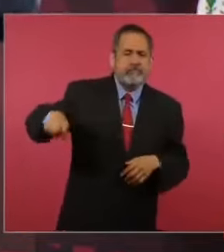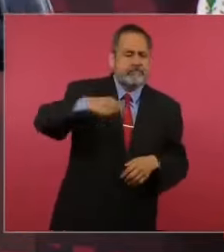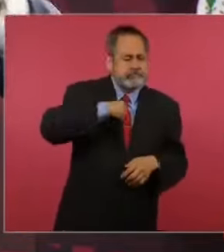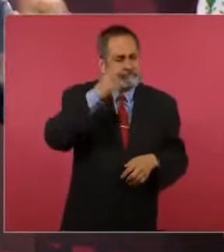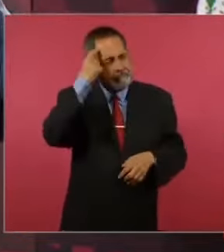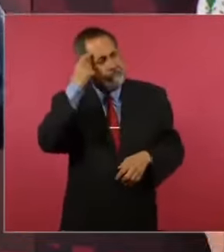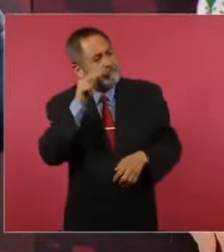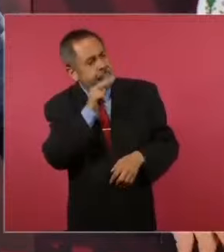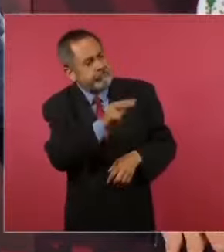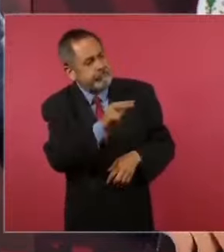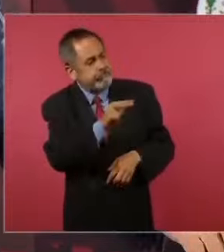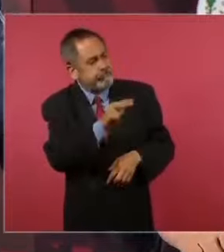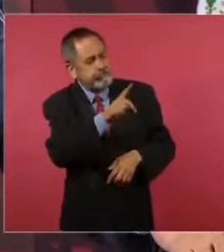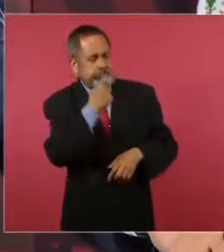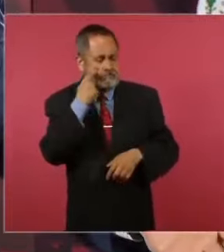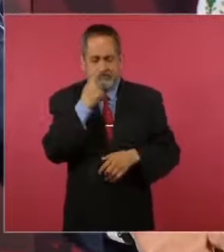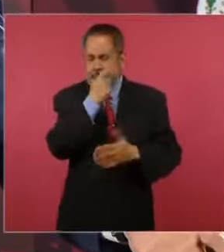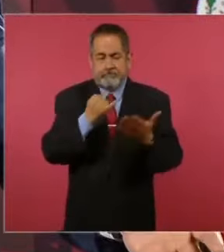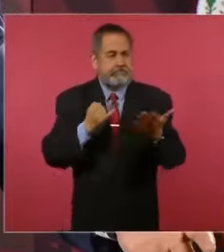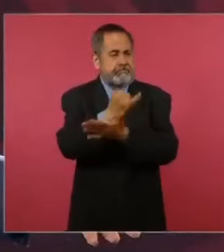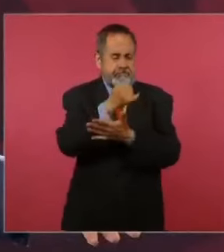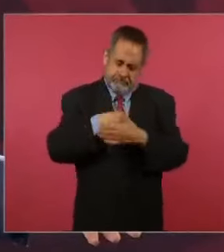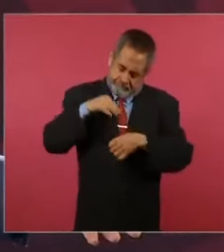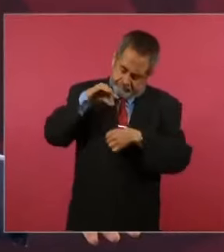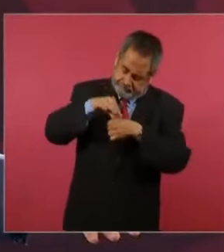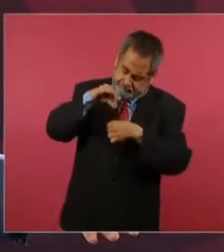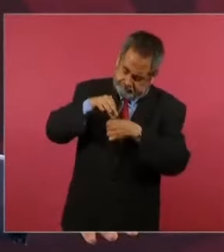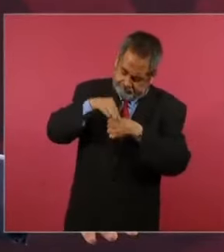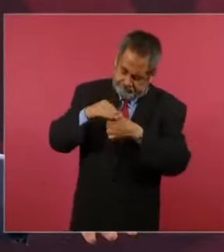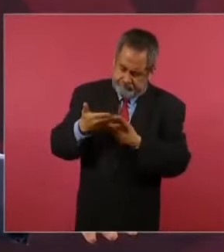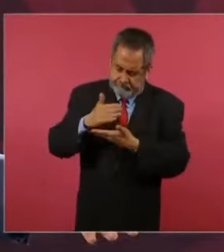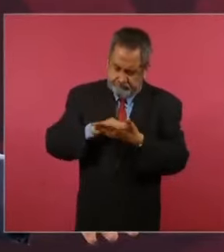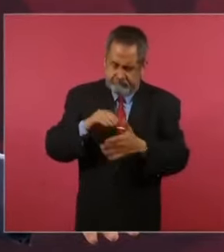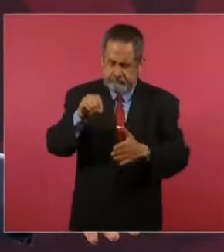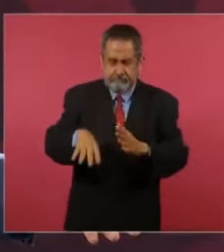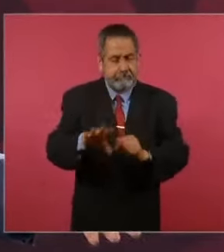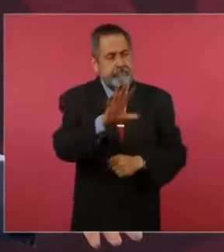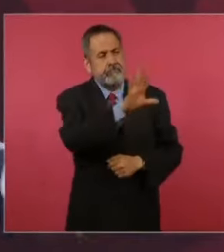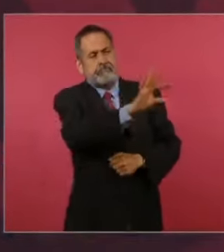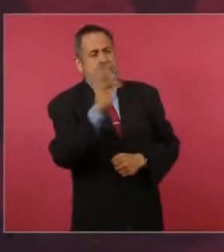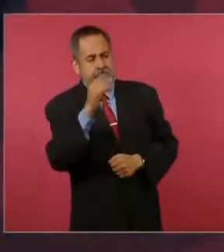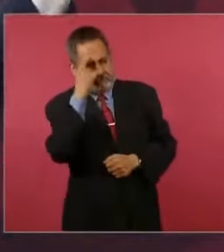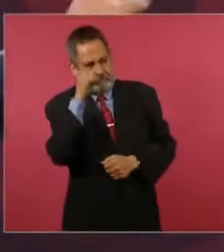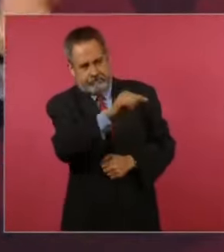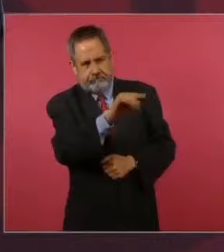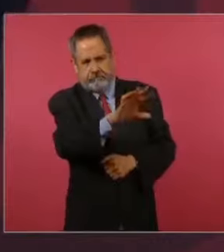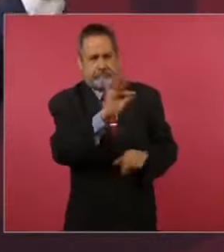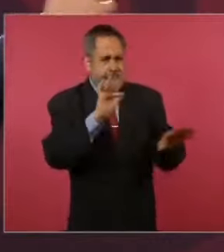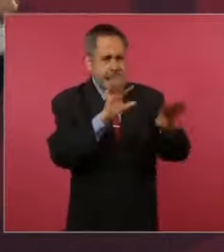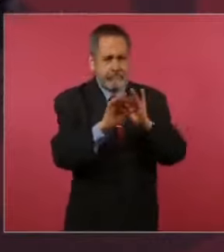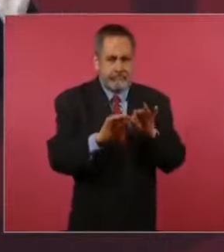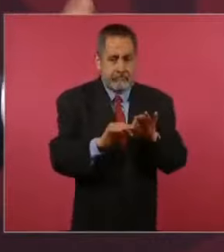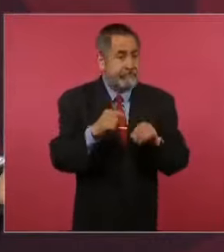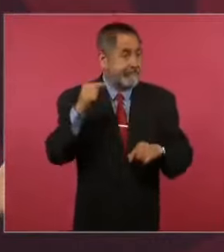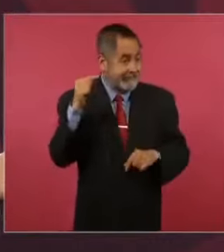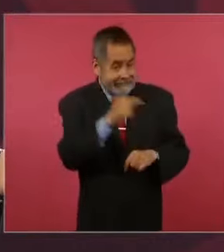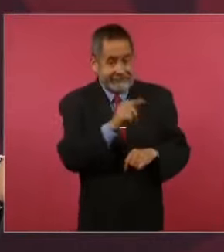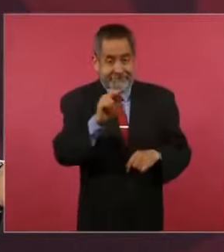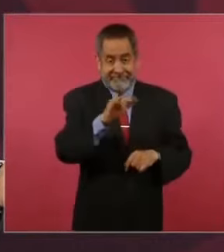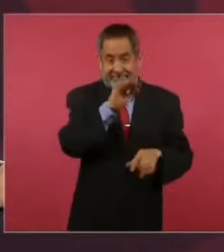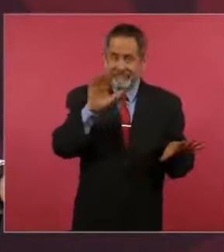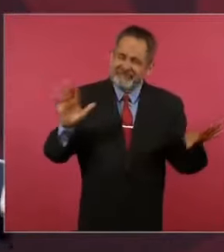entonces el pueblo elige y hay una renovación